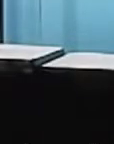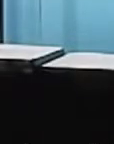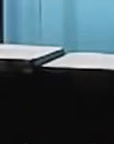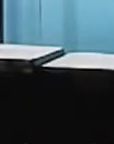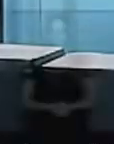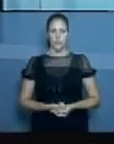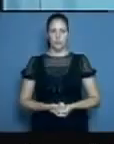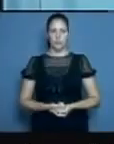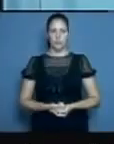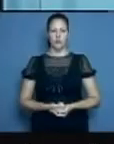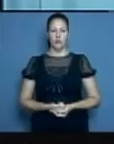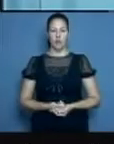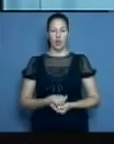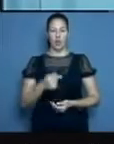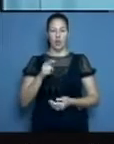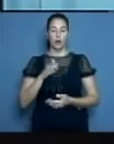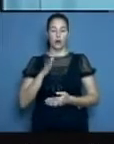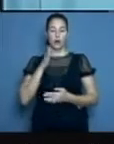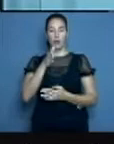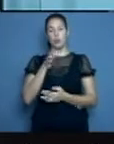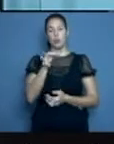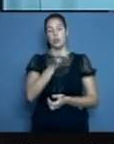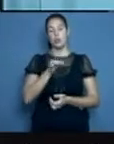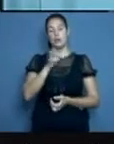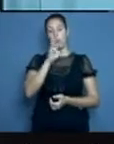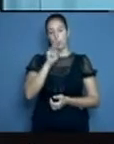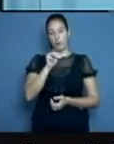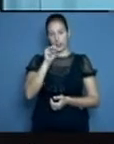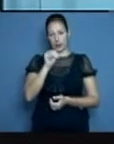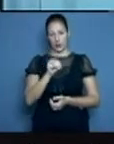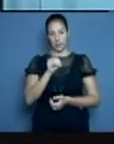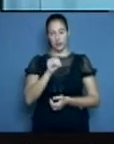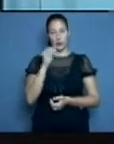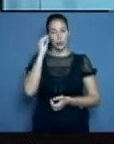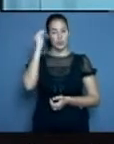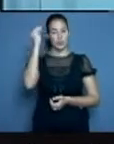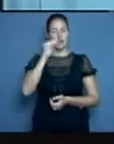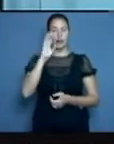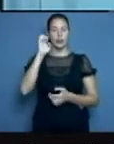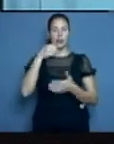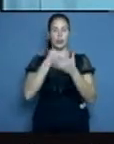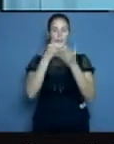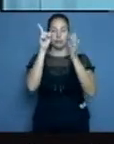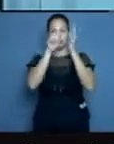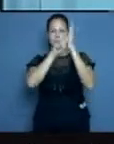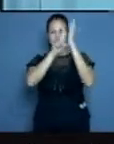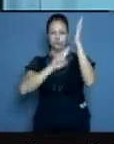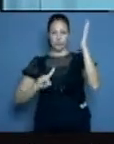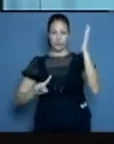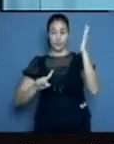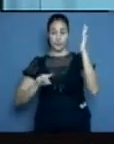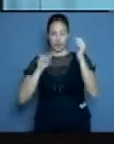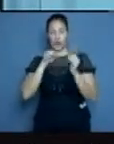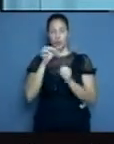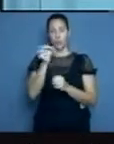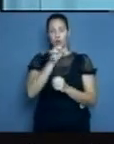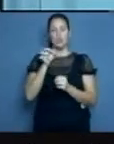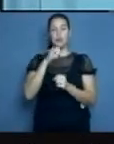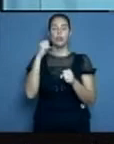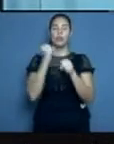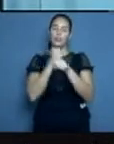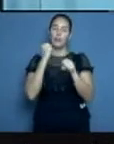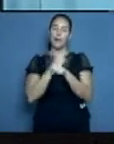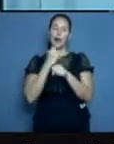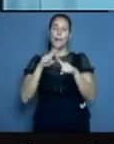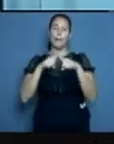Y nos vamos hasta el municipio de Mayería, exactamente en la termoeléctrica Felton, donde se ejecutan labores para incrementar la